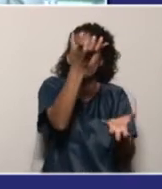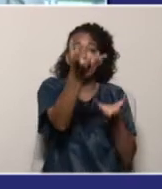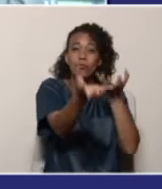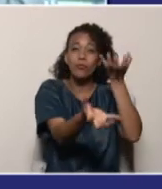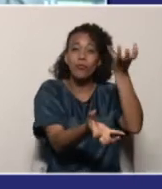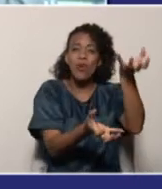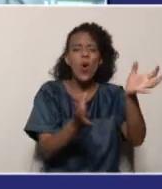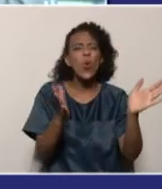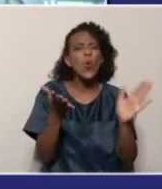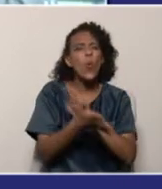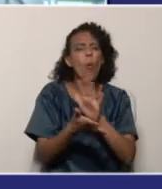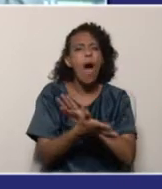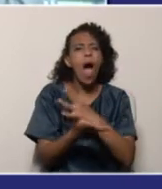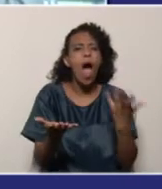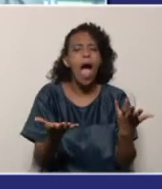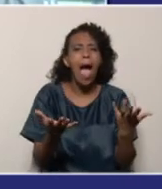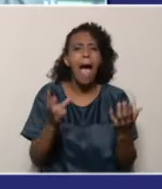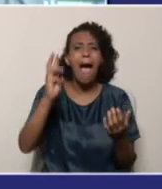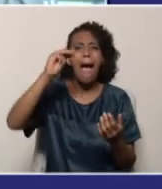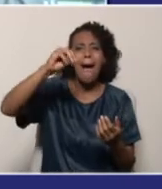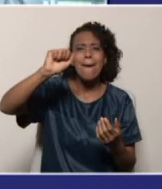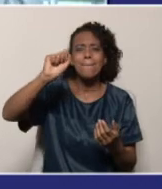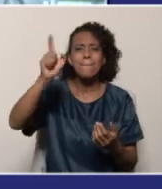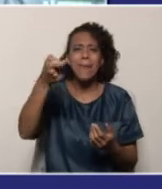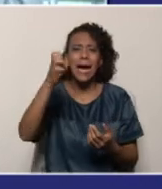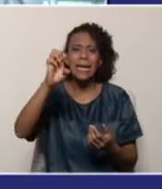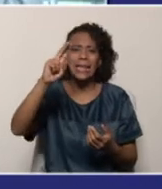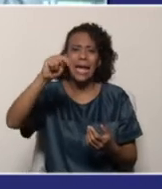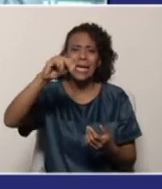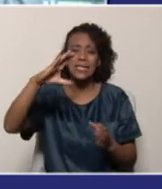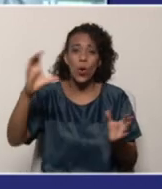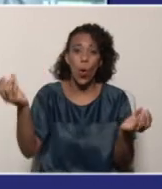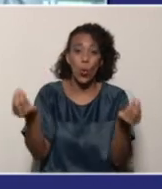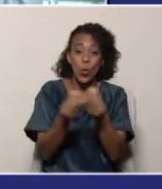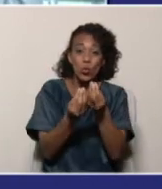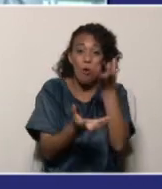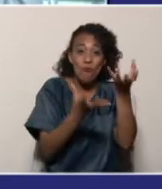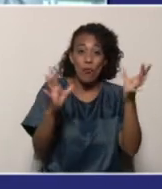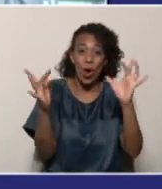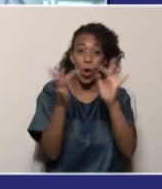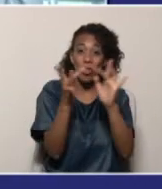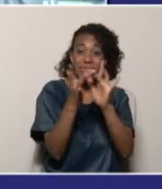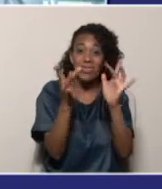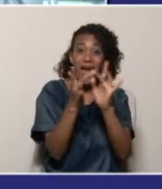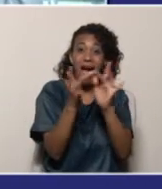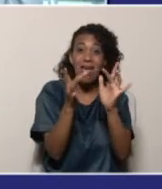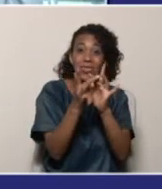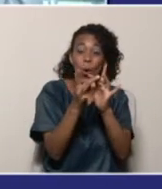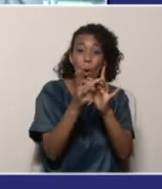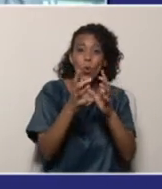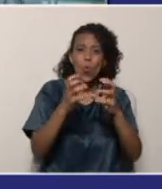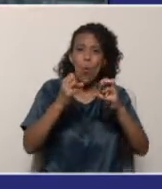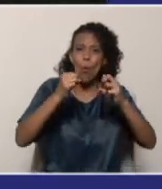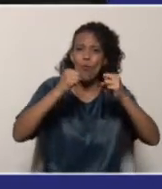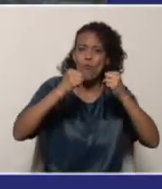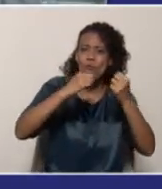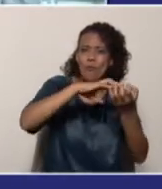Esto ocurre ya que cuando el magnesio se pone con el fuego, indica que es un ácido.